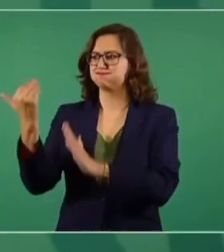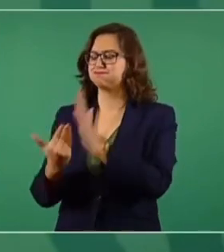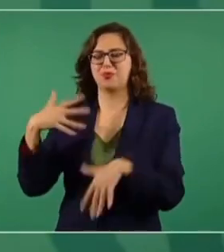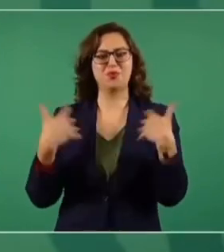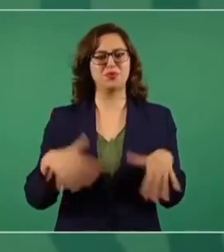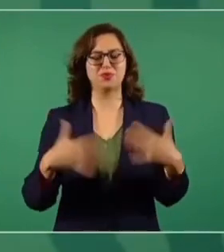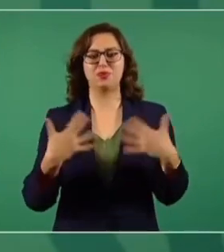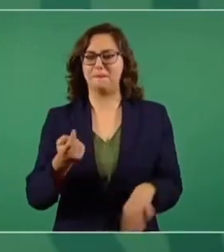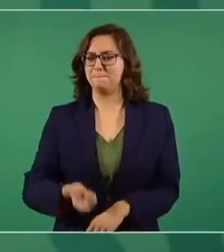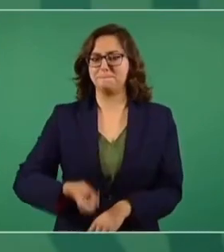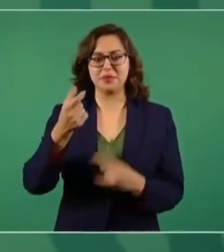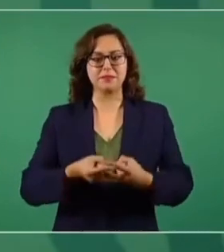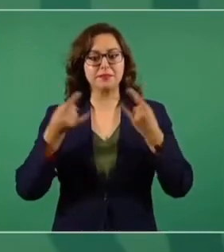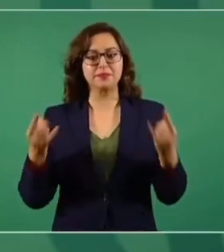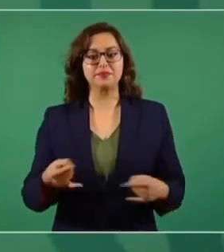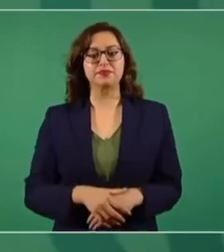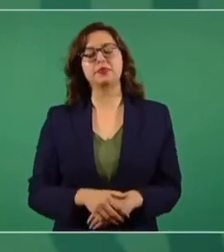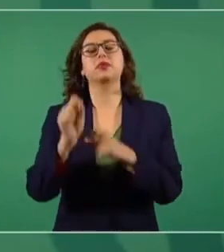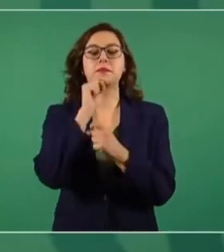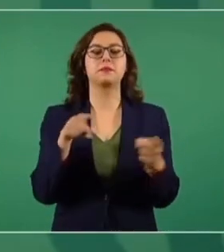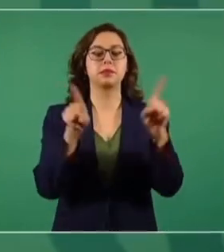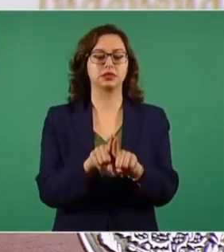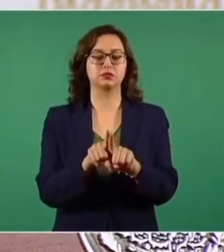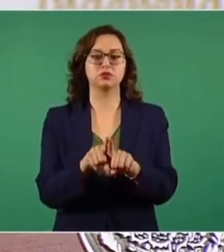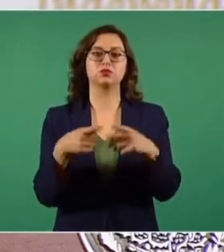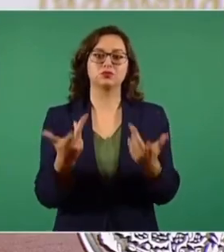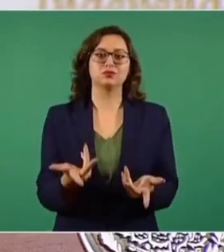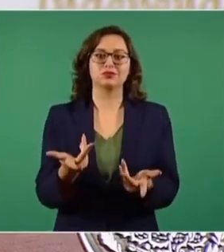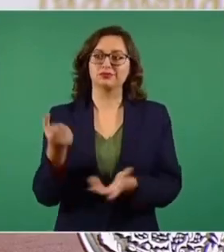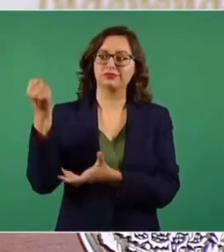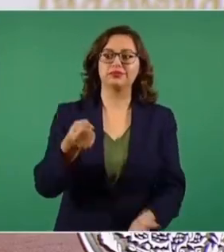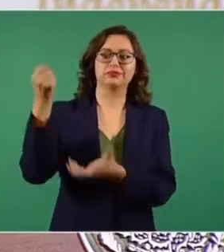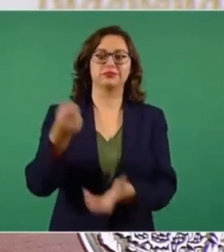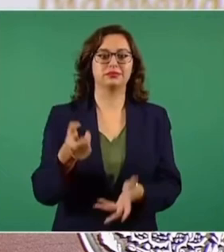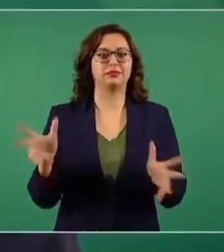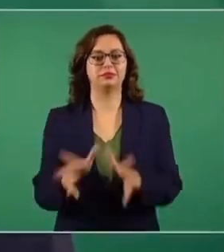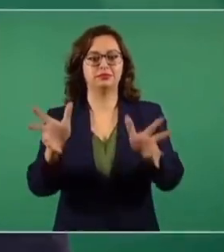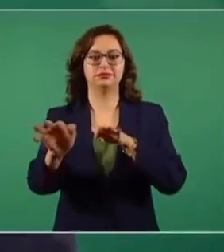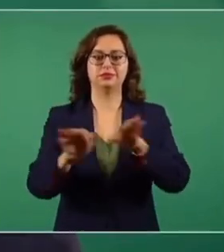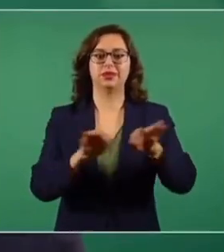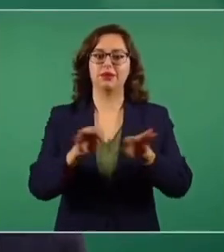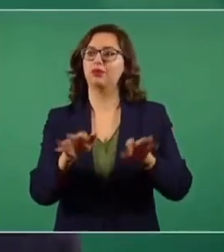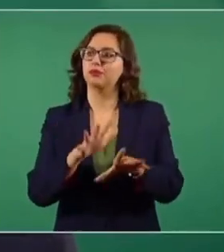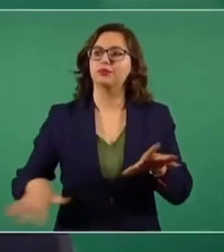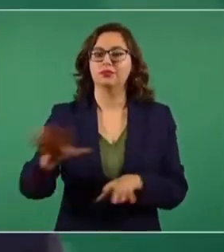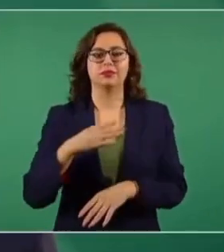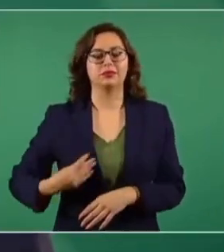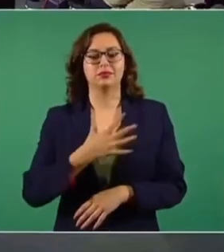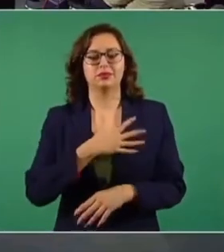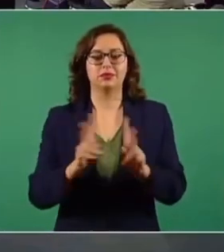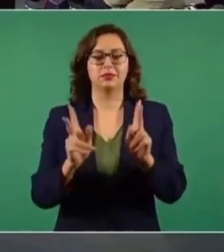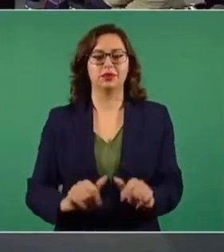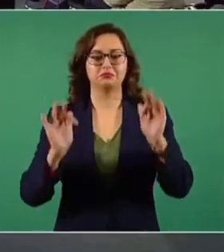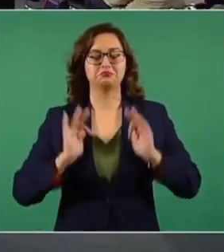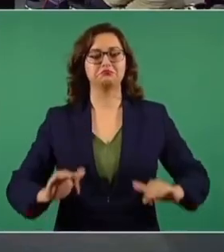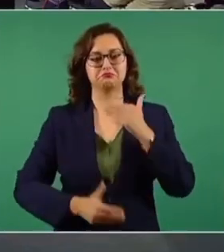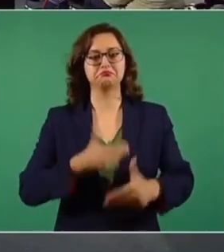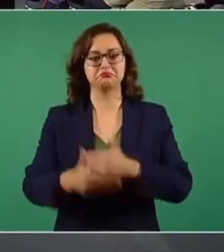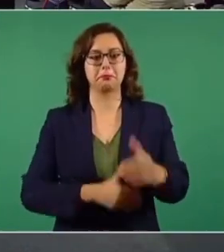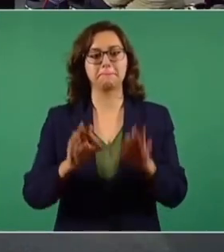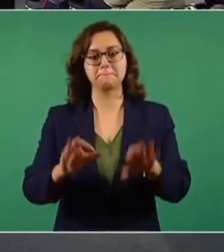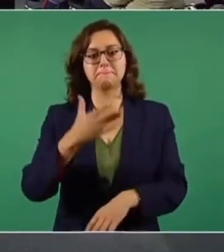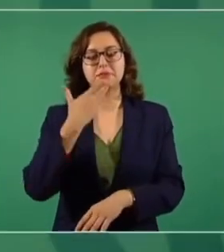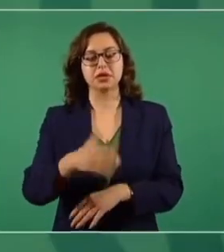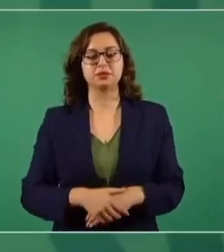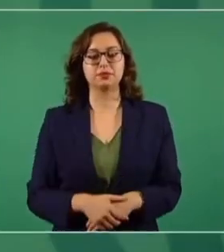Es histórico, pues inversión es empleos y empleos es bienestar y bienestar es paz, es tranquilidad. Entonces vamos bien,